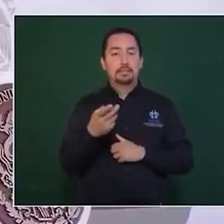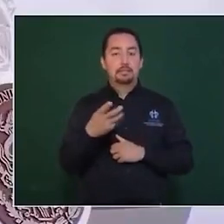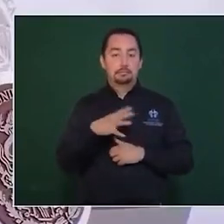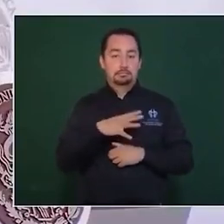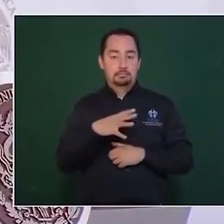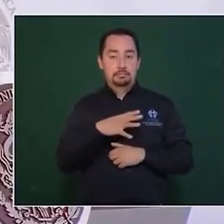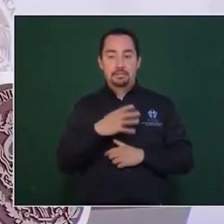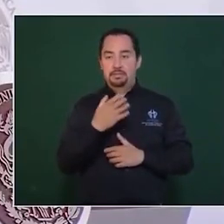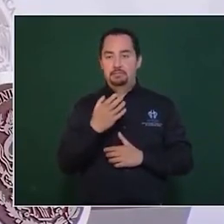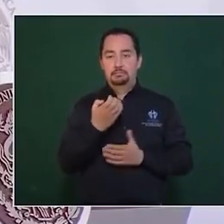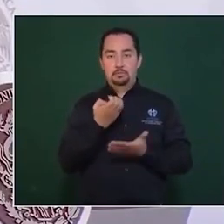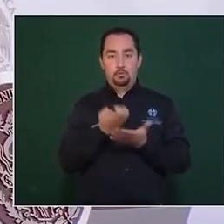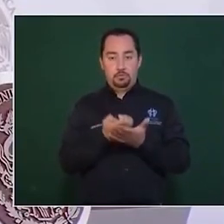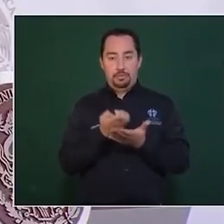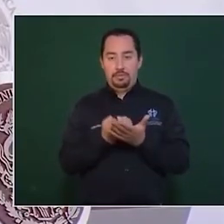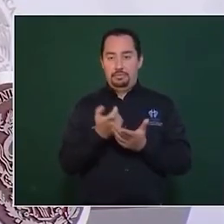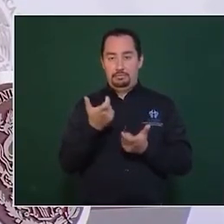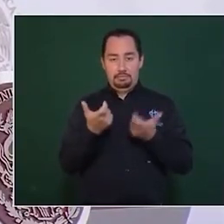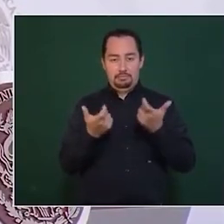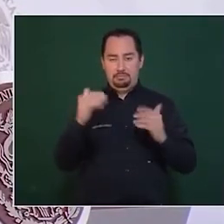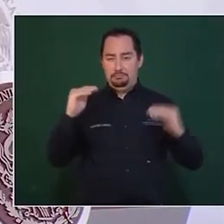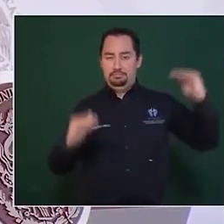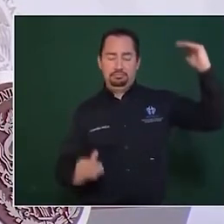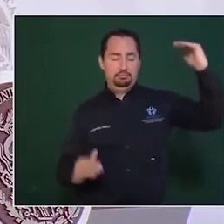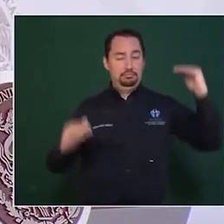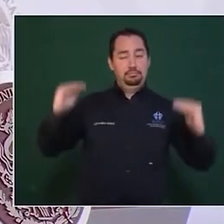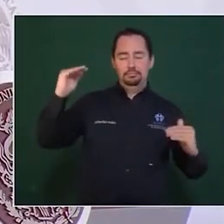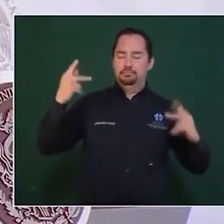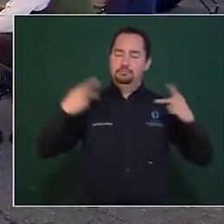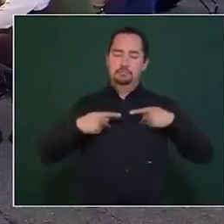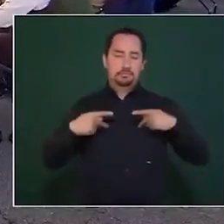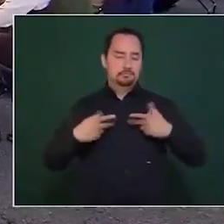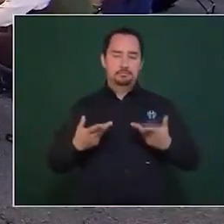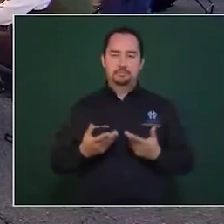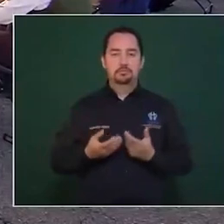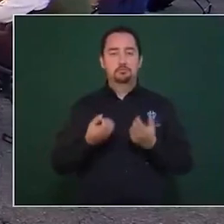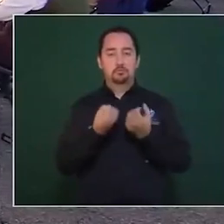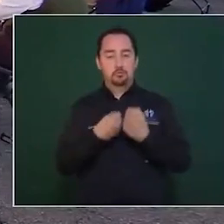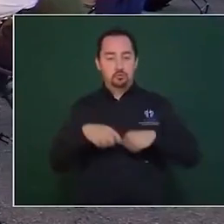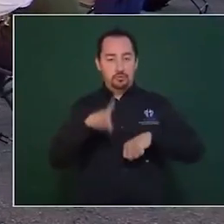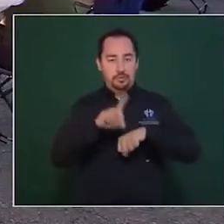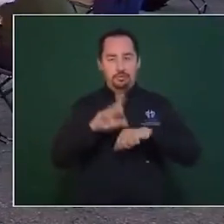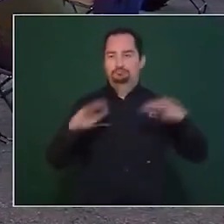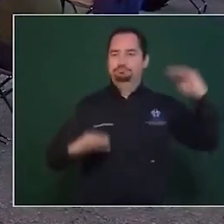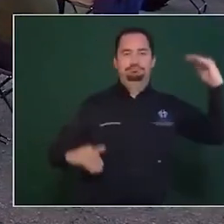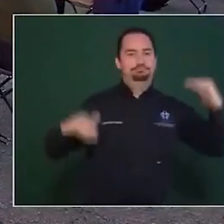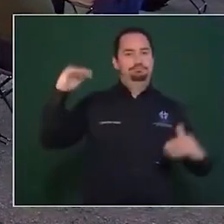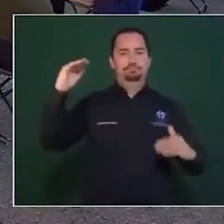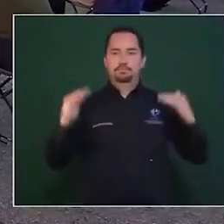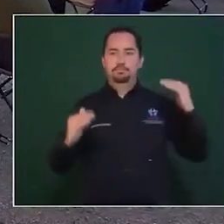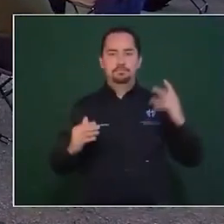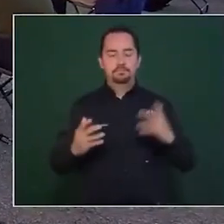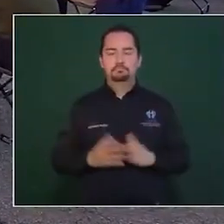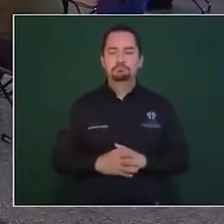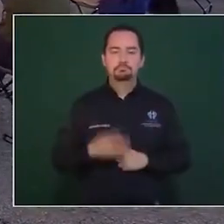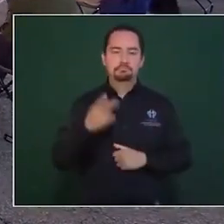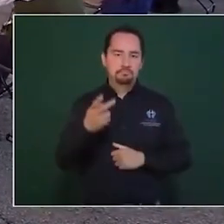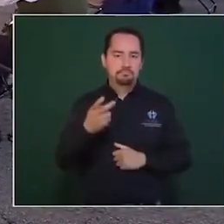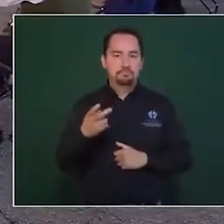económica y social. Y hay regiones del mundo completamente